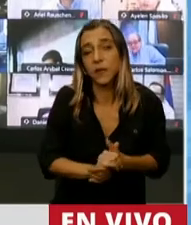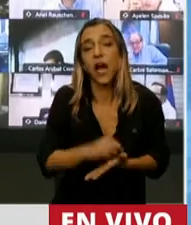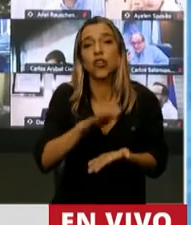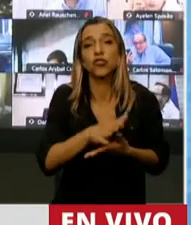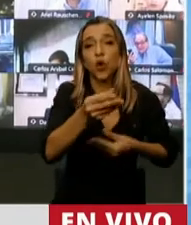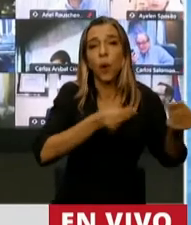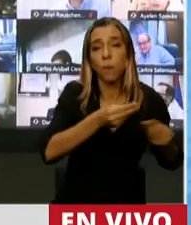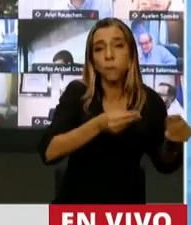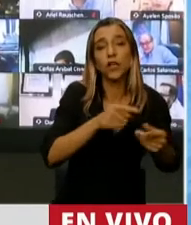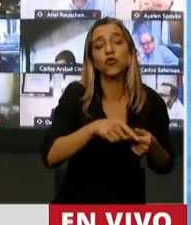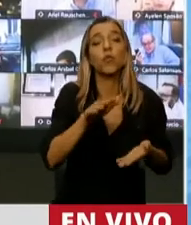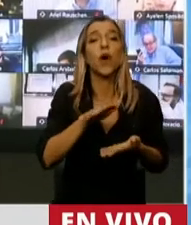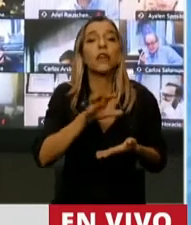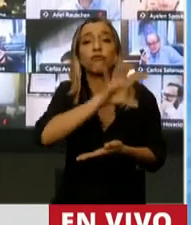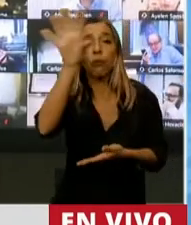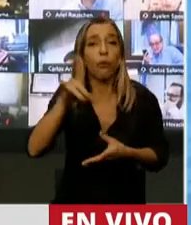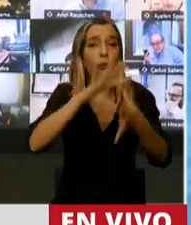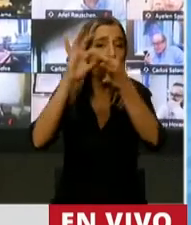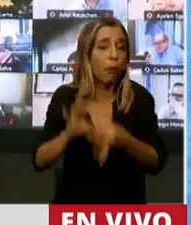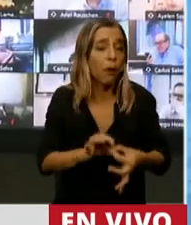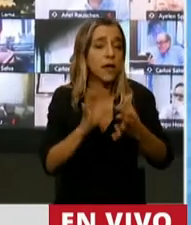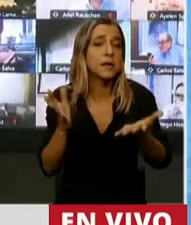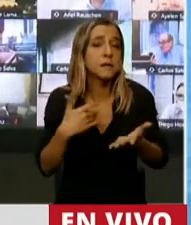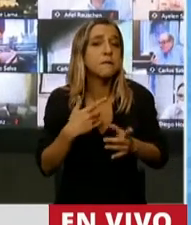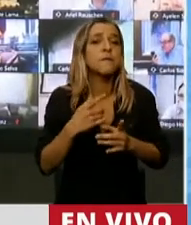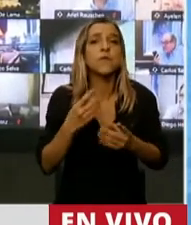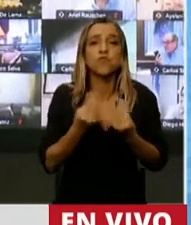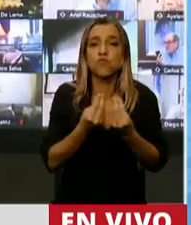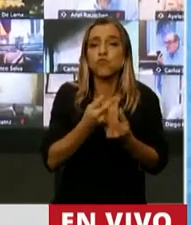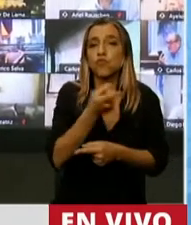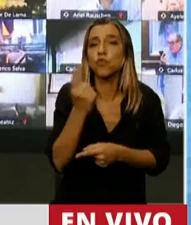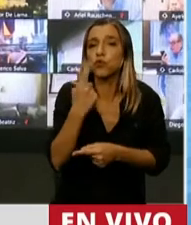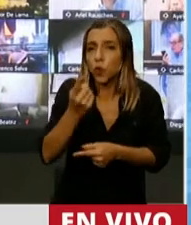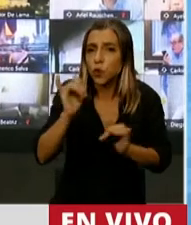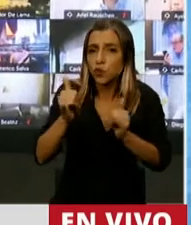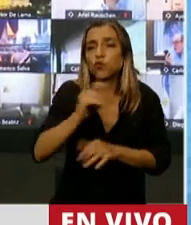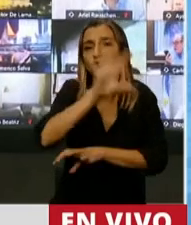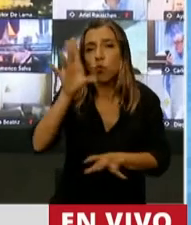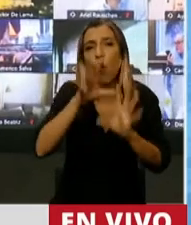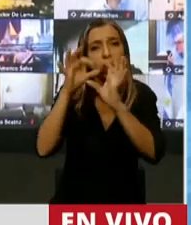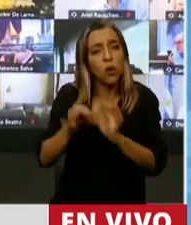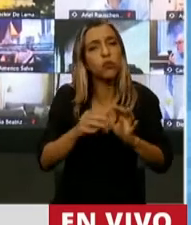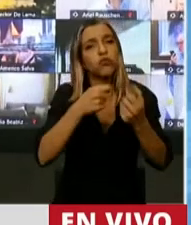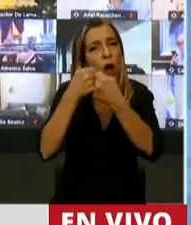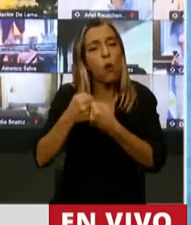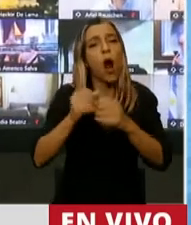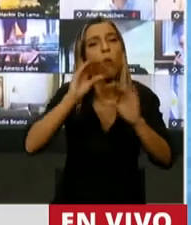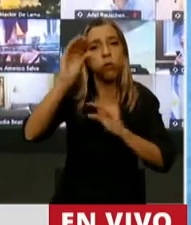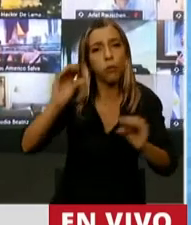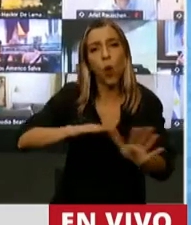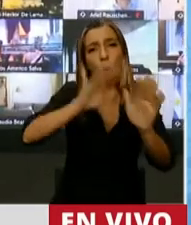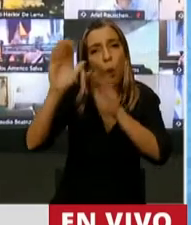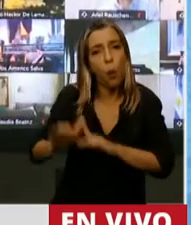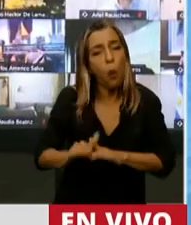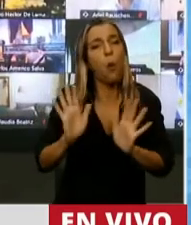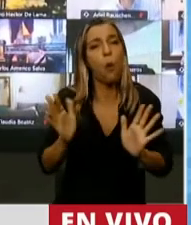presupuesto, este es el tema del federalismo. Se manifestó mucho que es un presupuesto federal y de los legisladores nuestros,